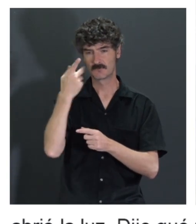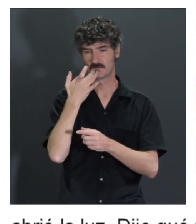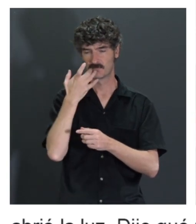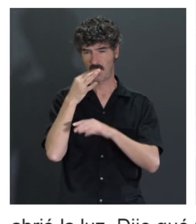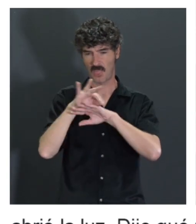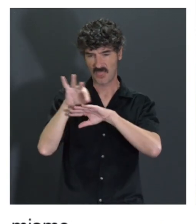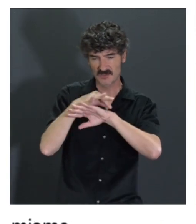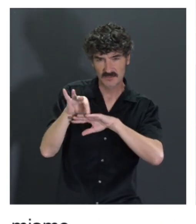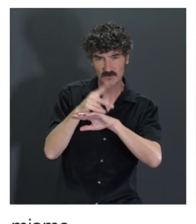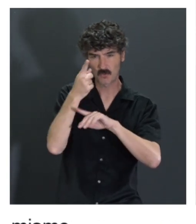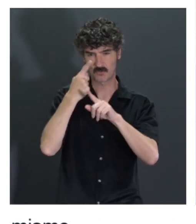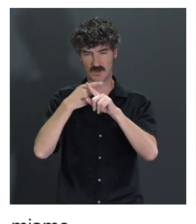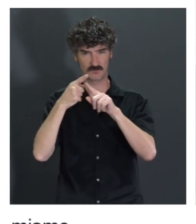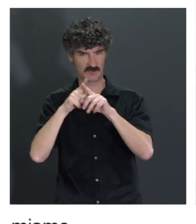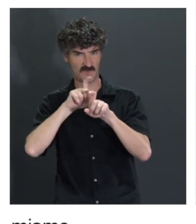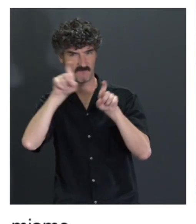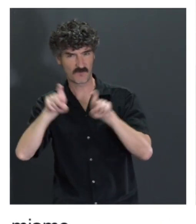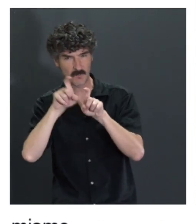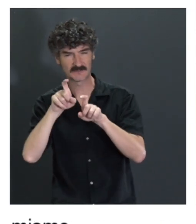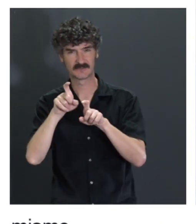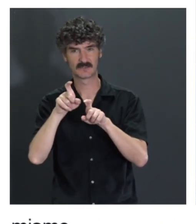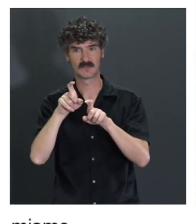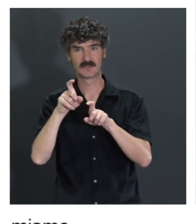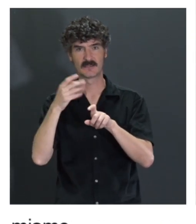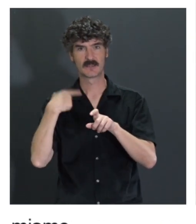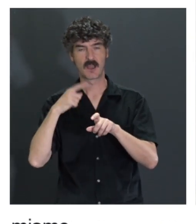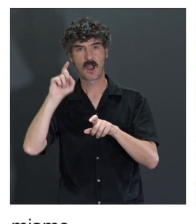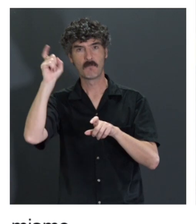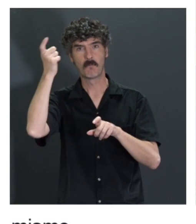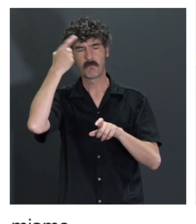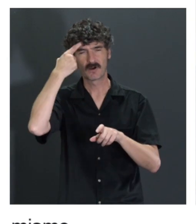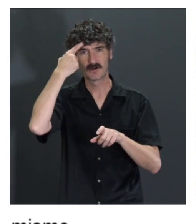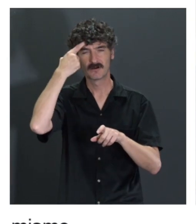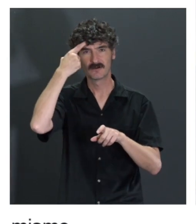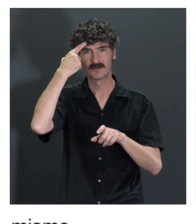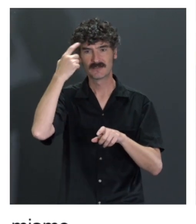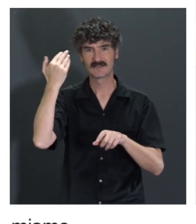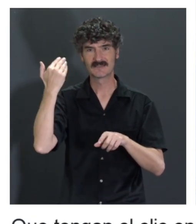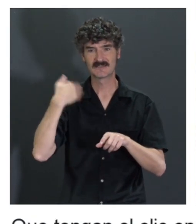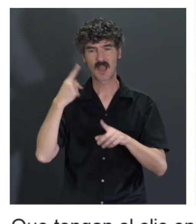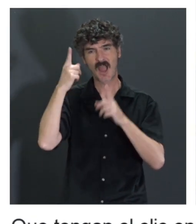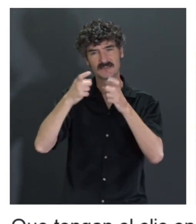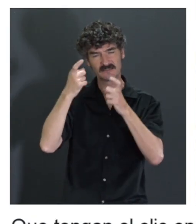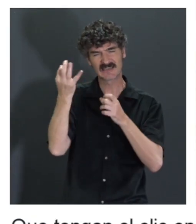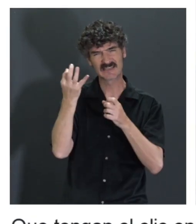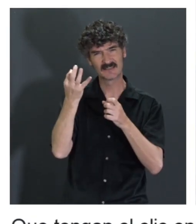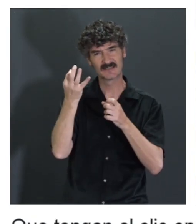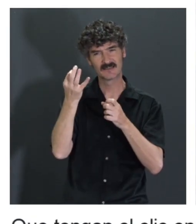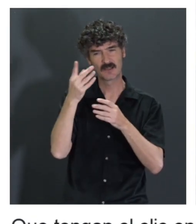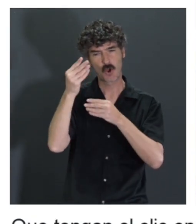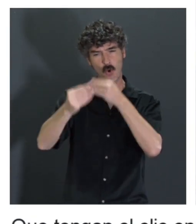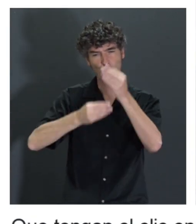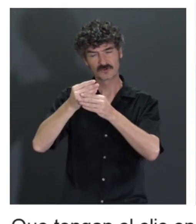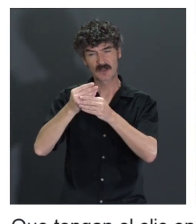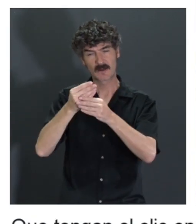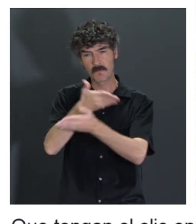o bien una cosa en informática o en lo que sea, pues que tengas el click de intentar que esa cosa sea utilizada por